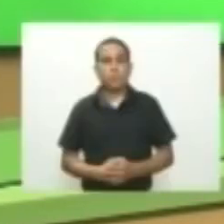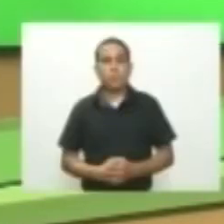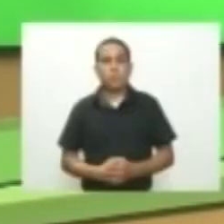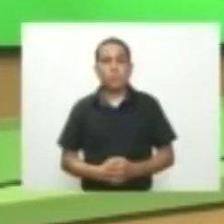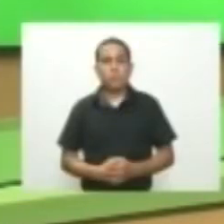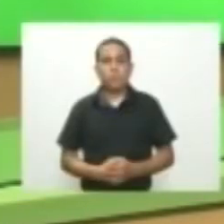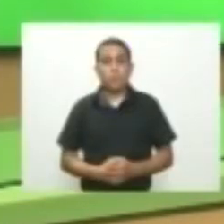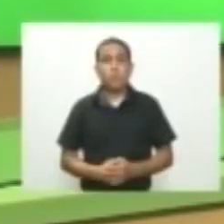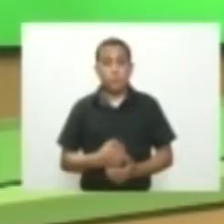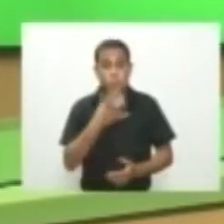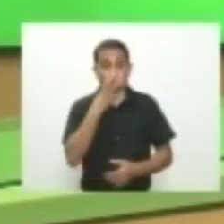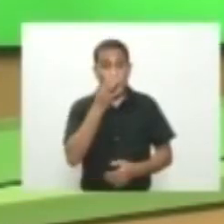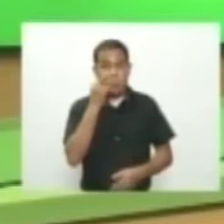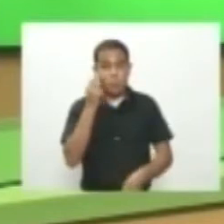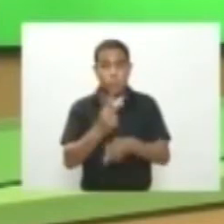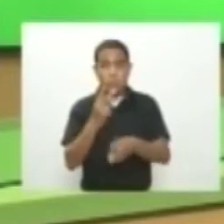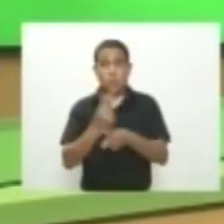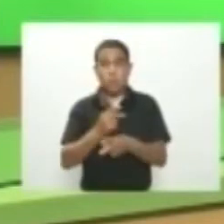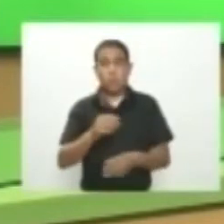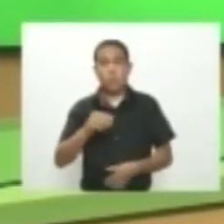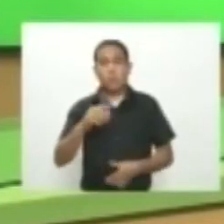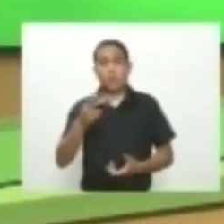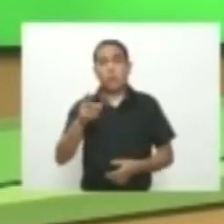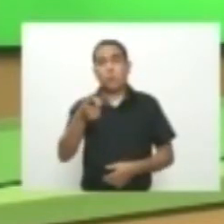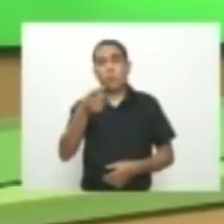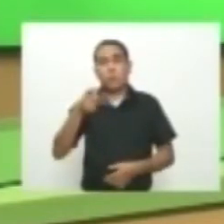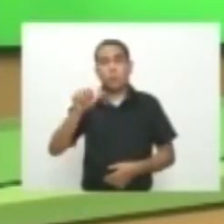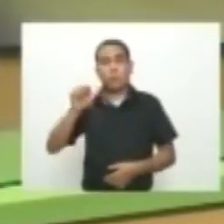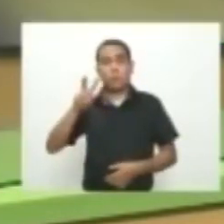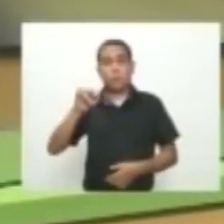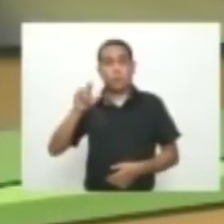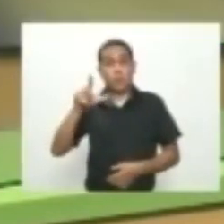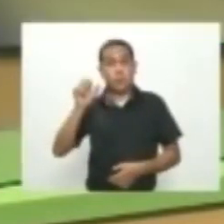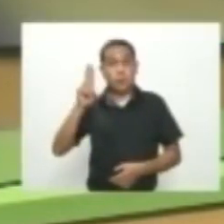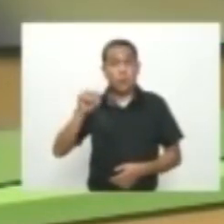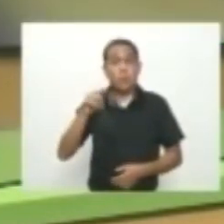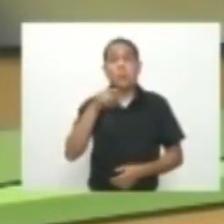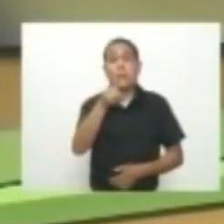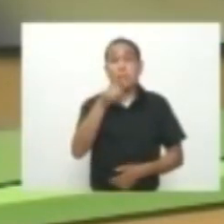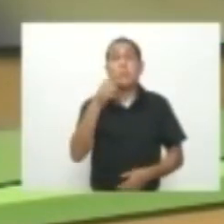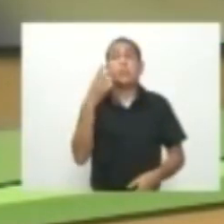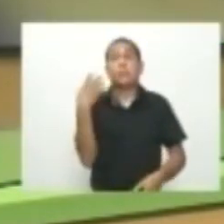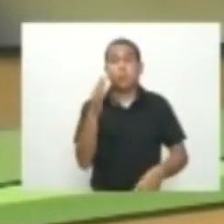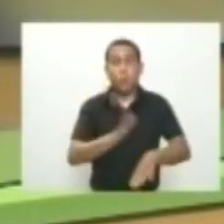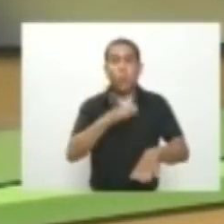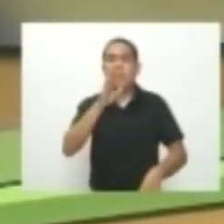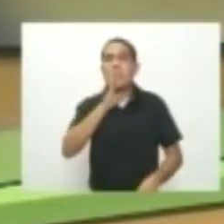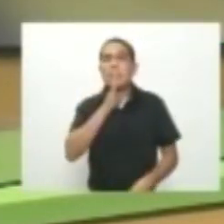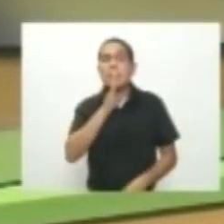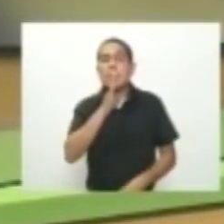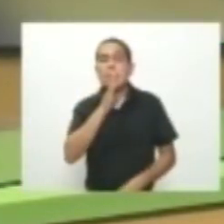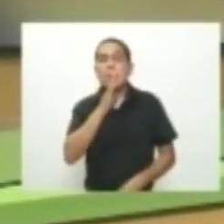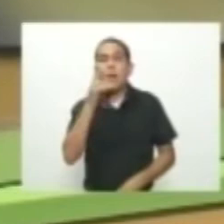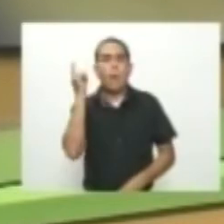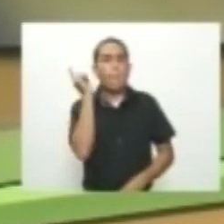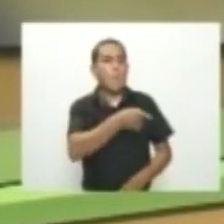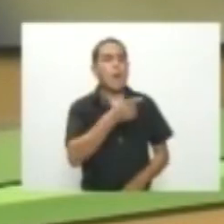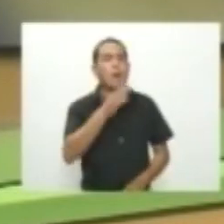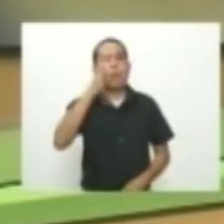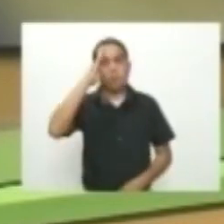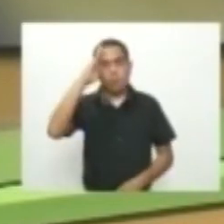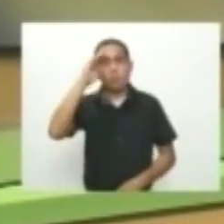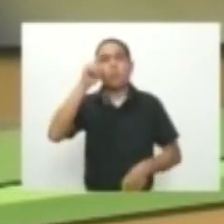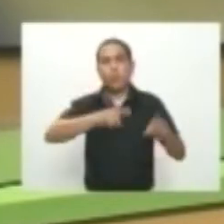alias Gavilán, es el hombre que está en la mira de la policía señalado de ser el responsable de ordenar los crímenes a